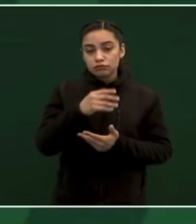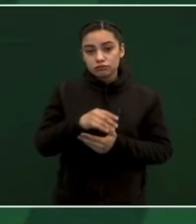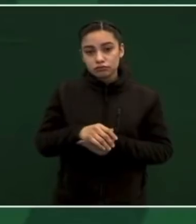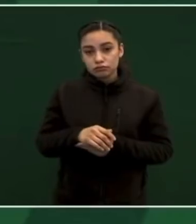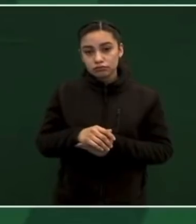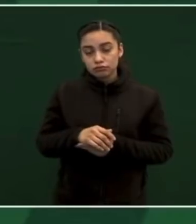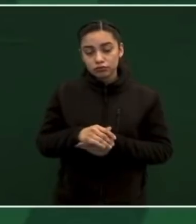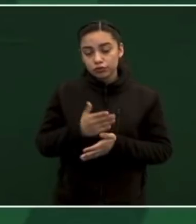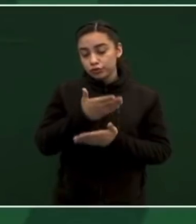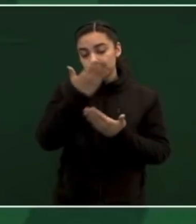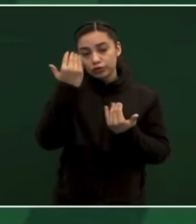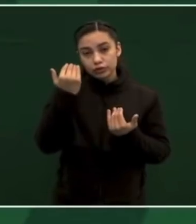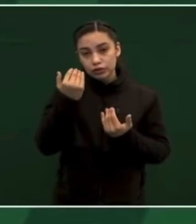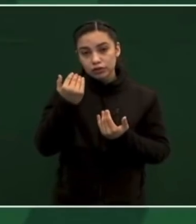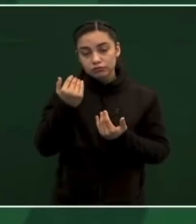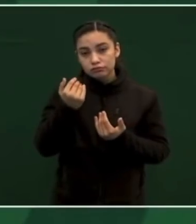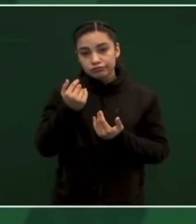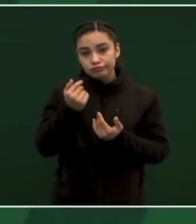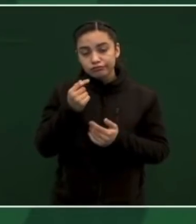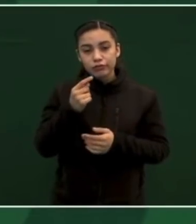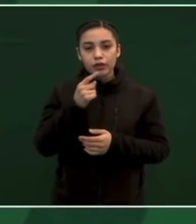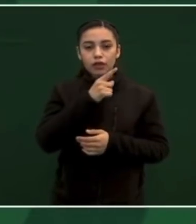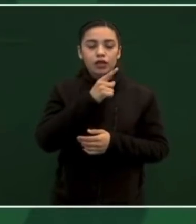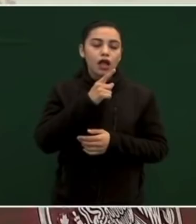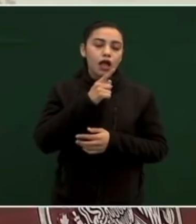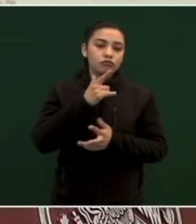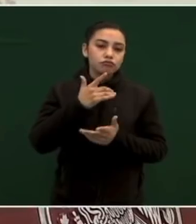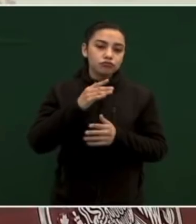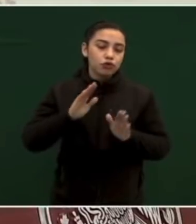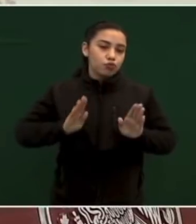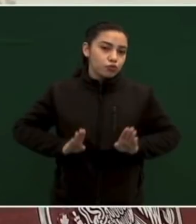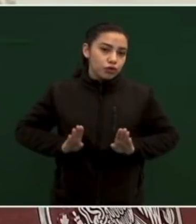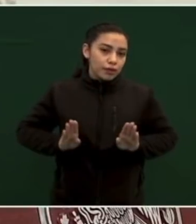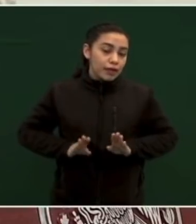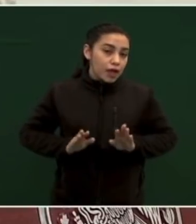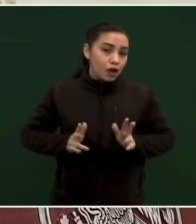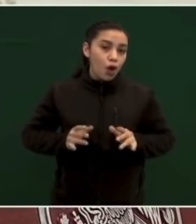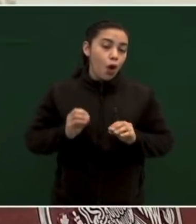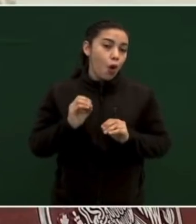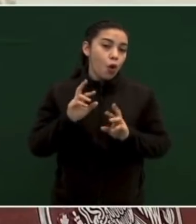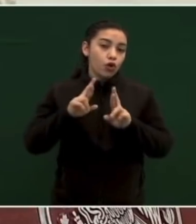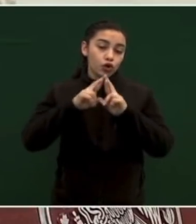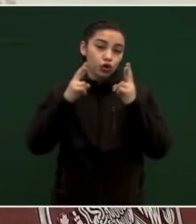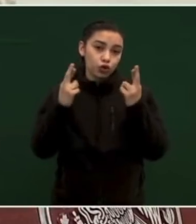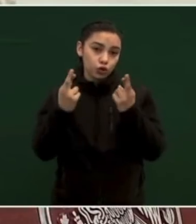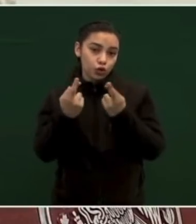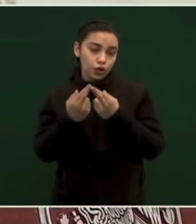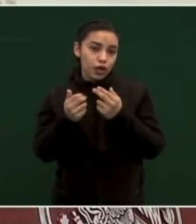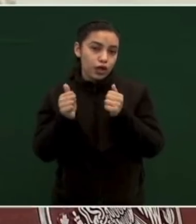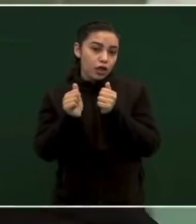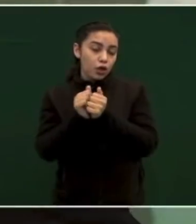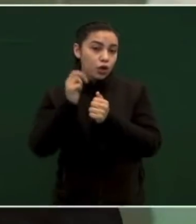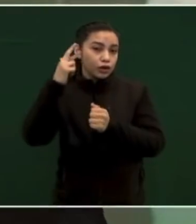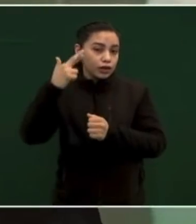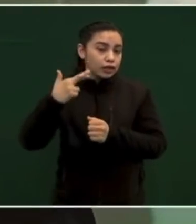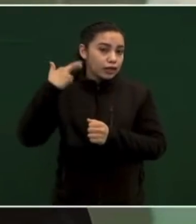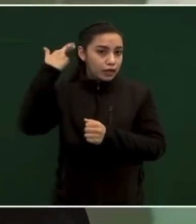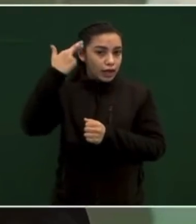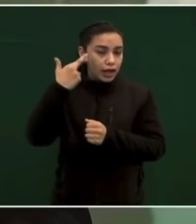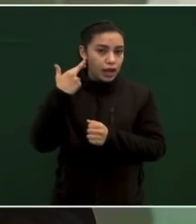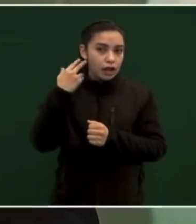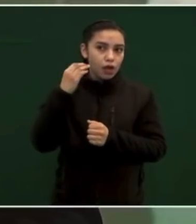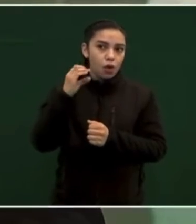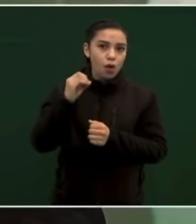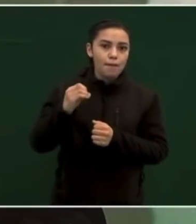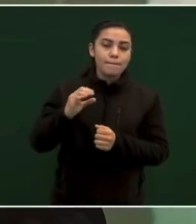en las reuniones con el rey o en las reuniones con el presidente de